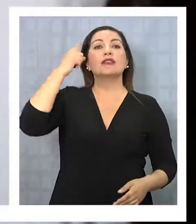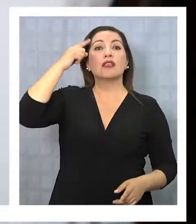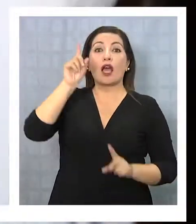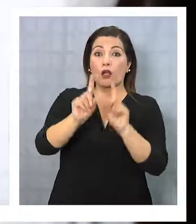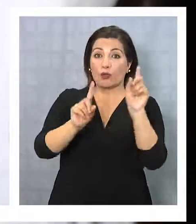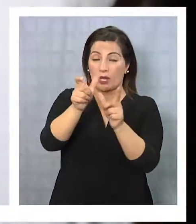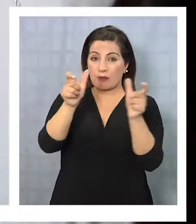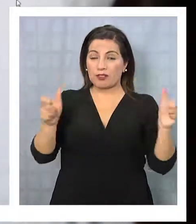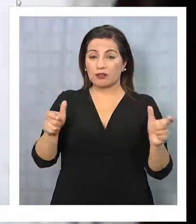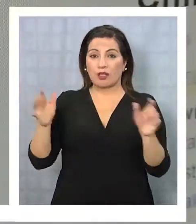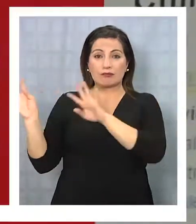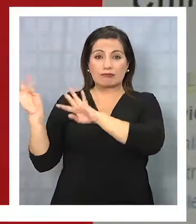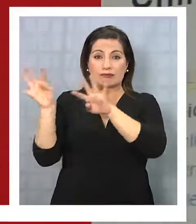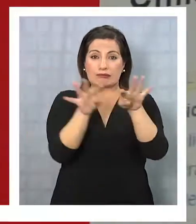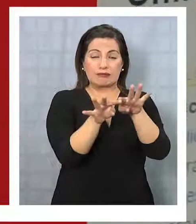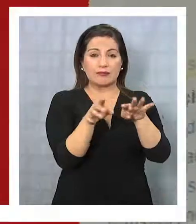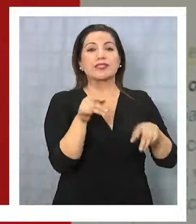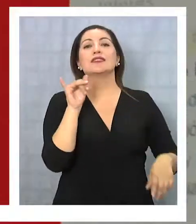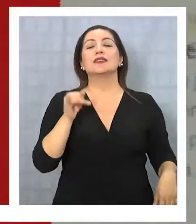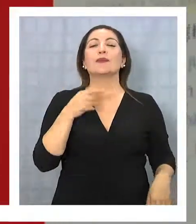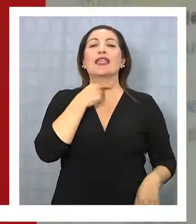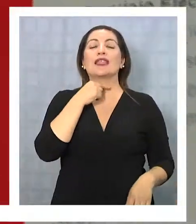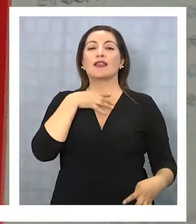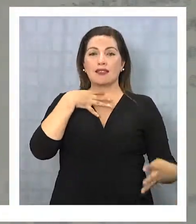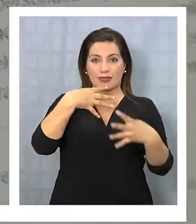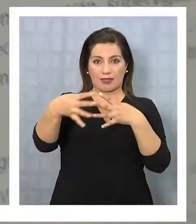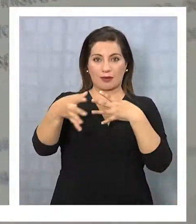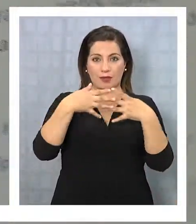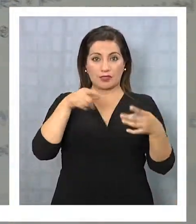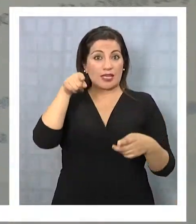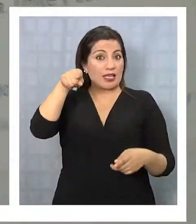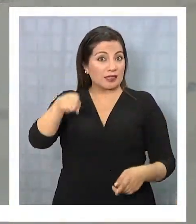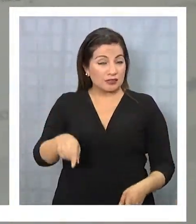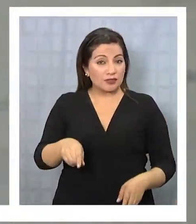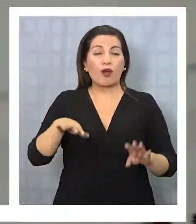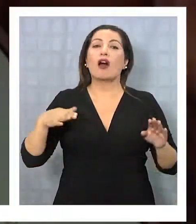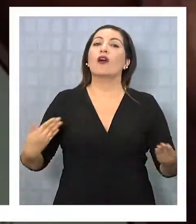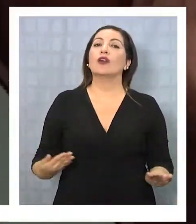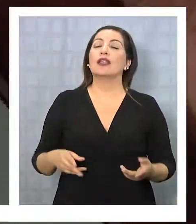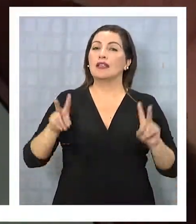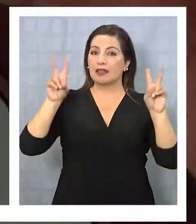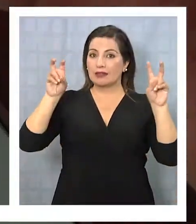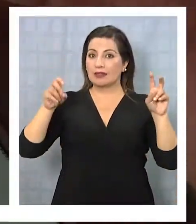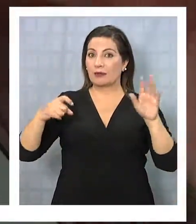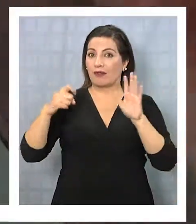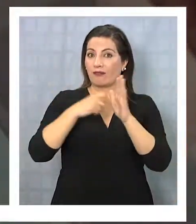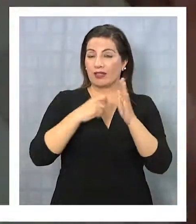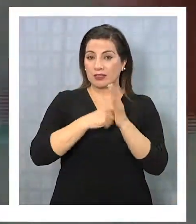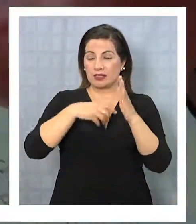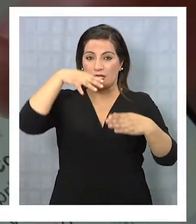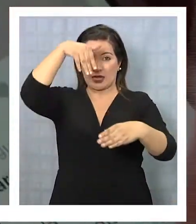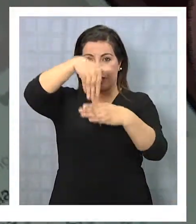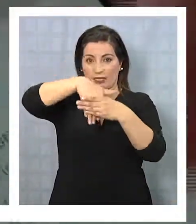seguidores. Todo sea por representar transparencia, un bien muy preciado en periodos eleccionarios.